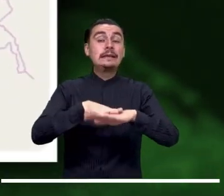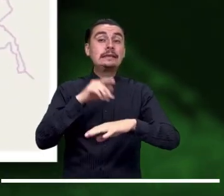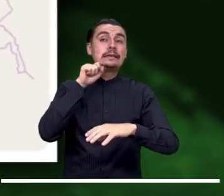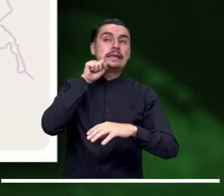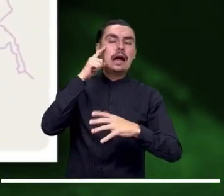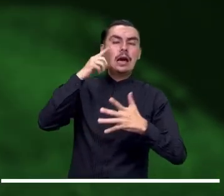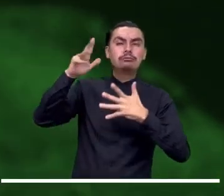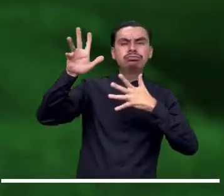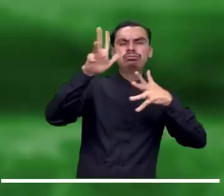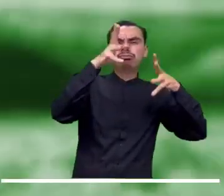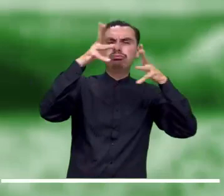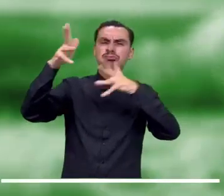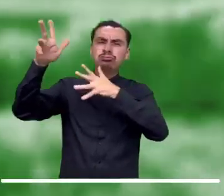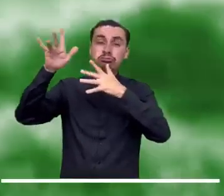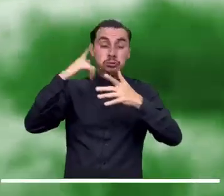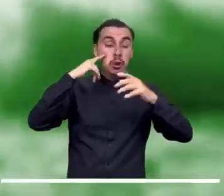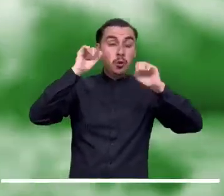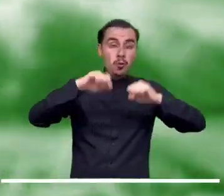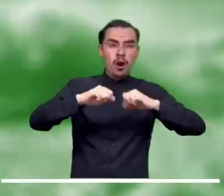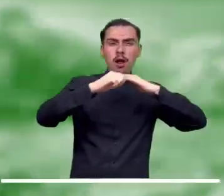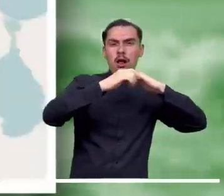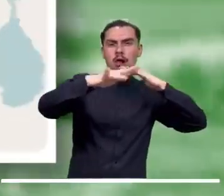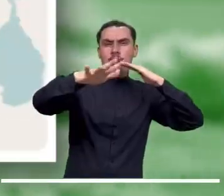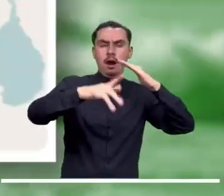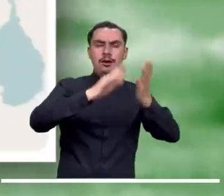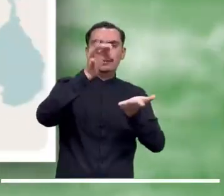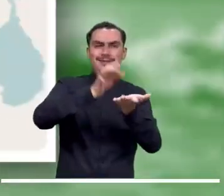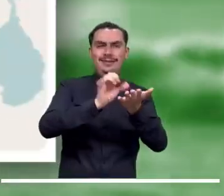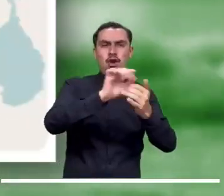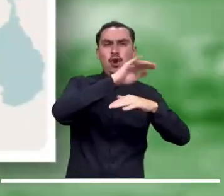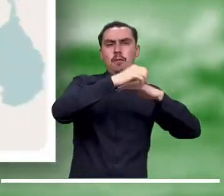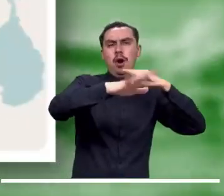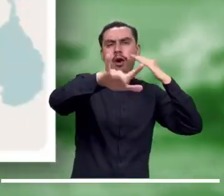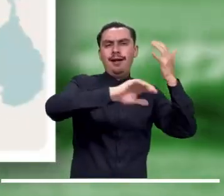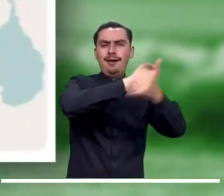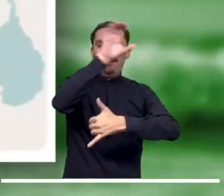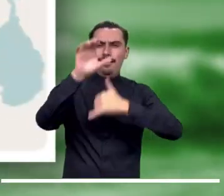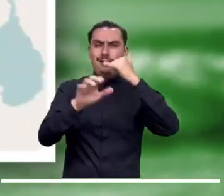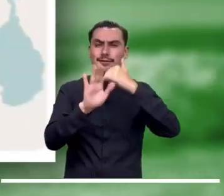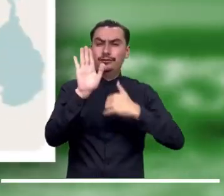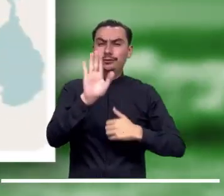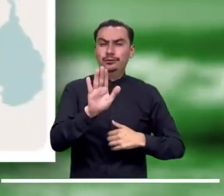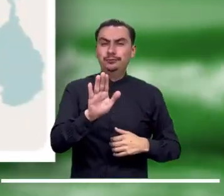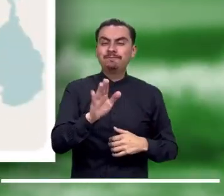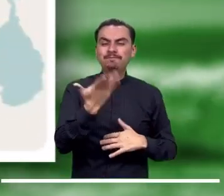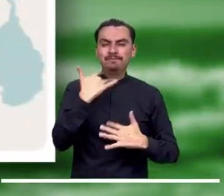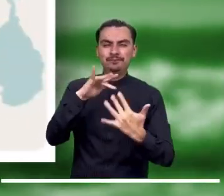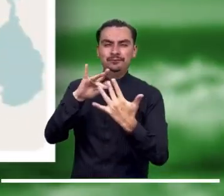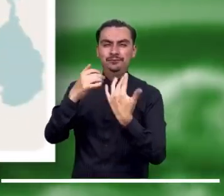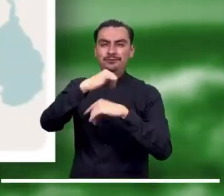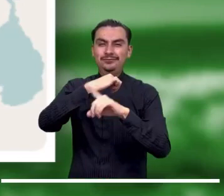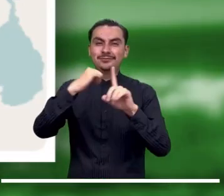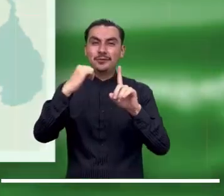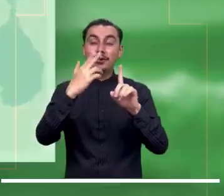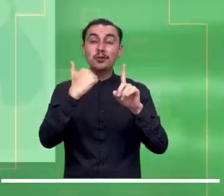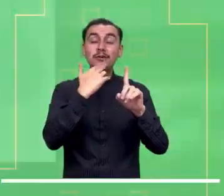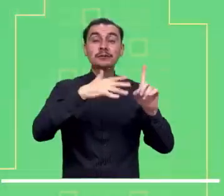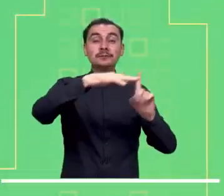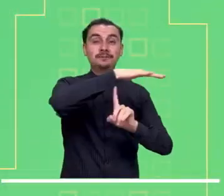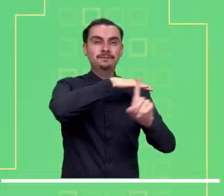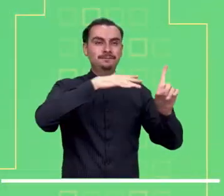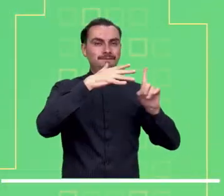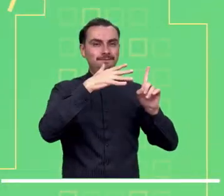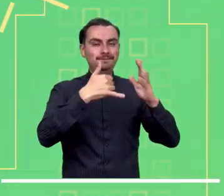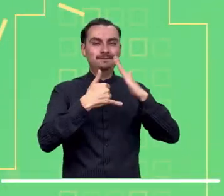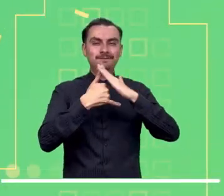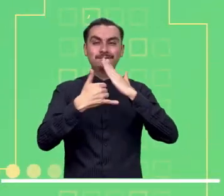deslizamiento. Alerta naranja por viento y oleaje significativos en el oriente, centro y noroccidente del Mar Caribe colombiano.